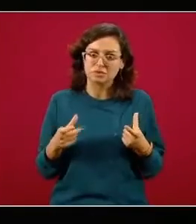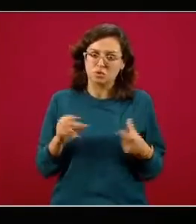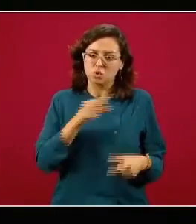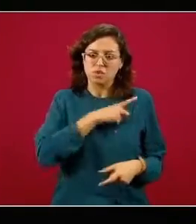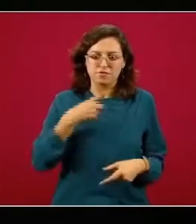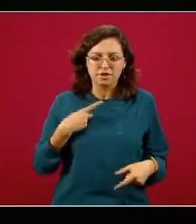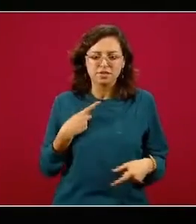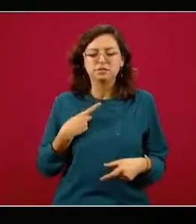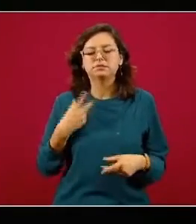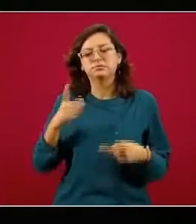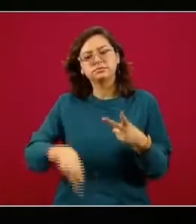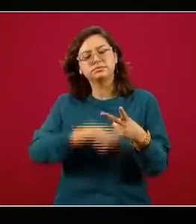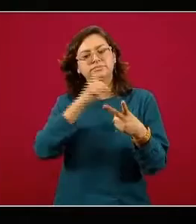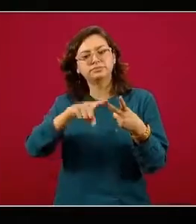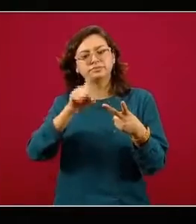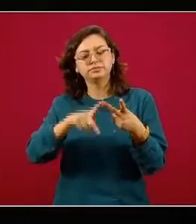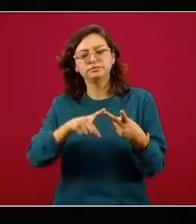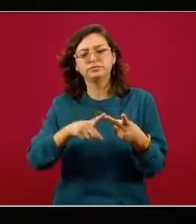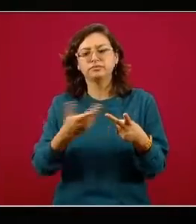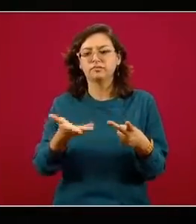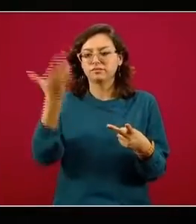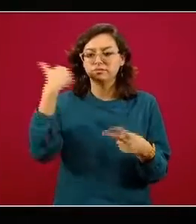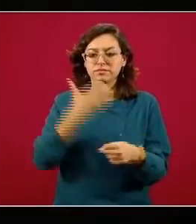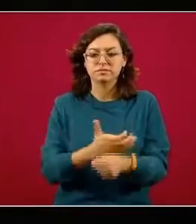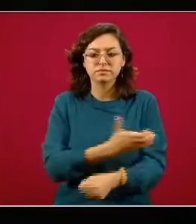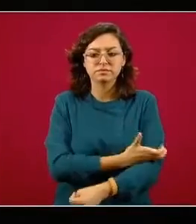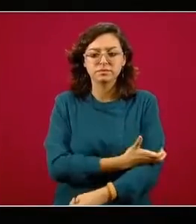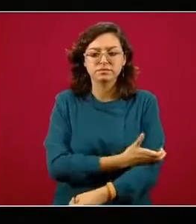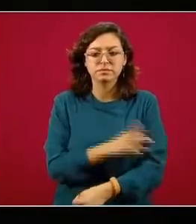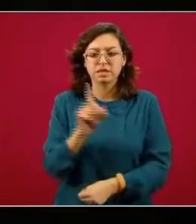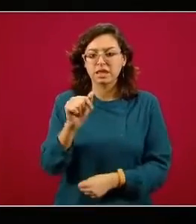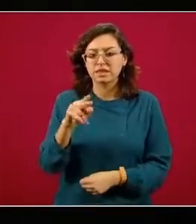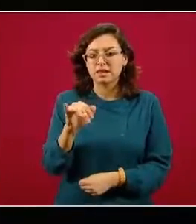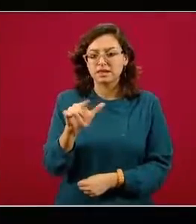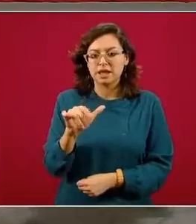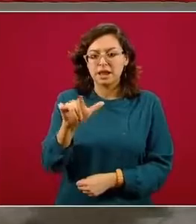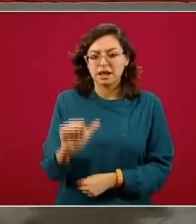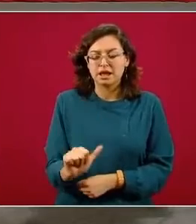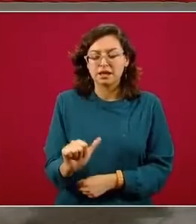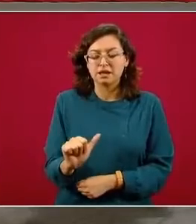pregunta retomando un poco lo que comentaba la compañera Daniela Pastrana